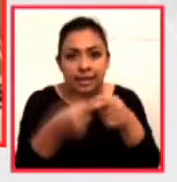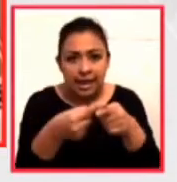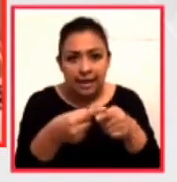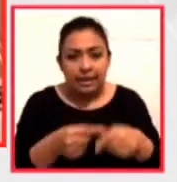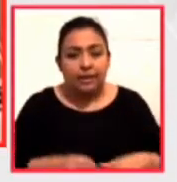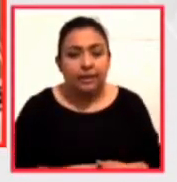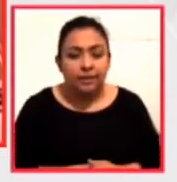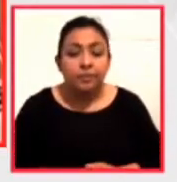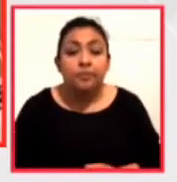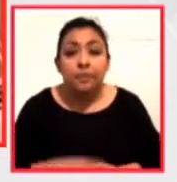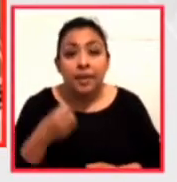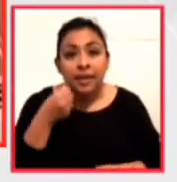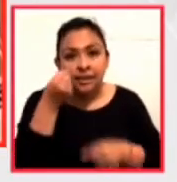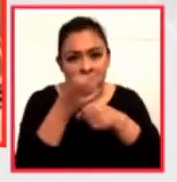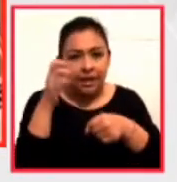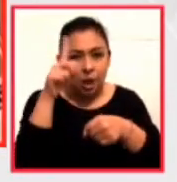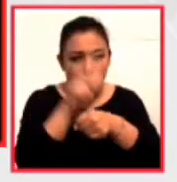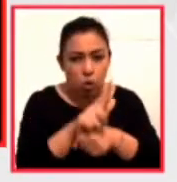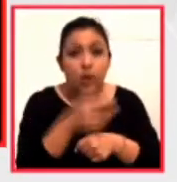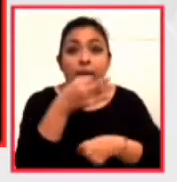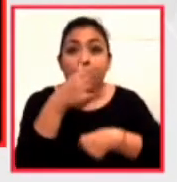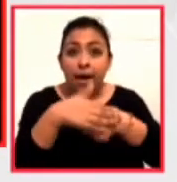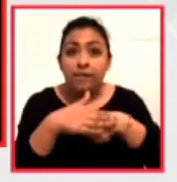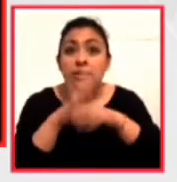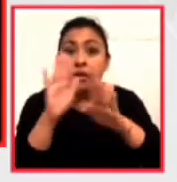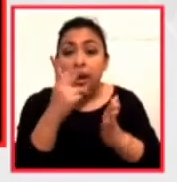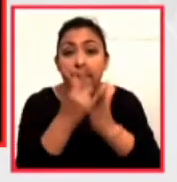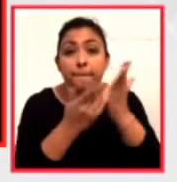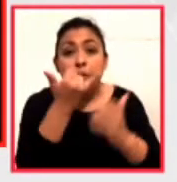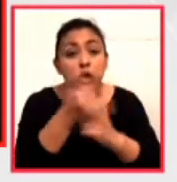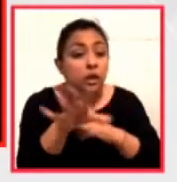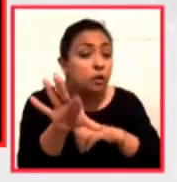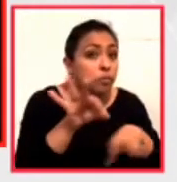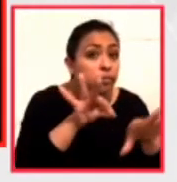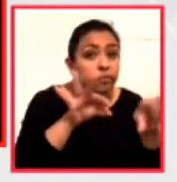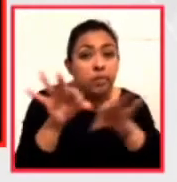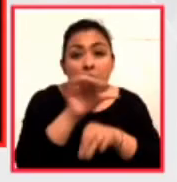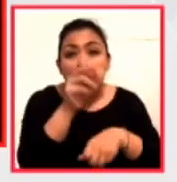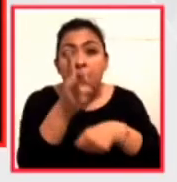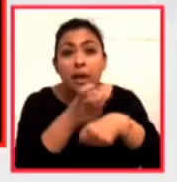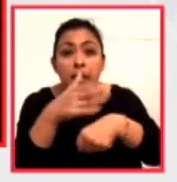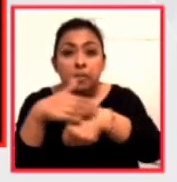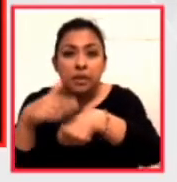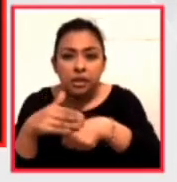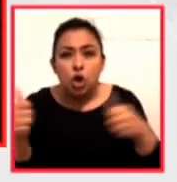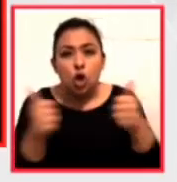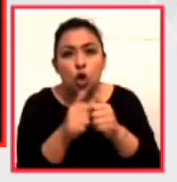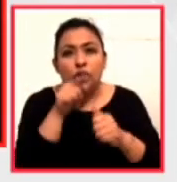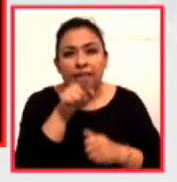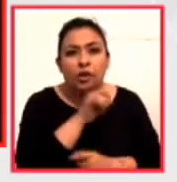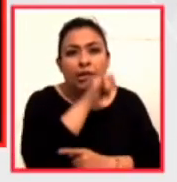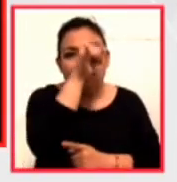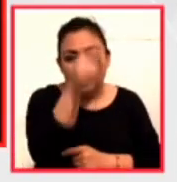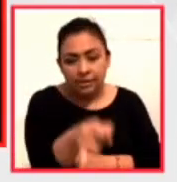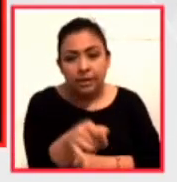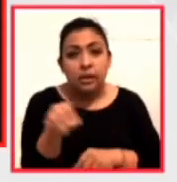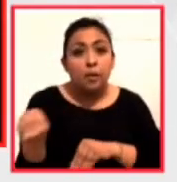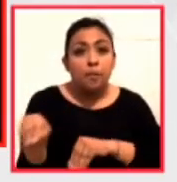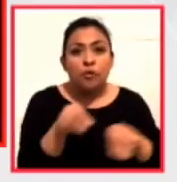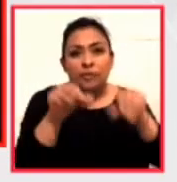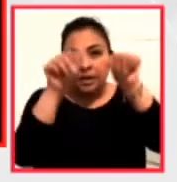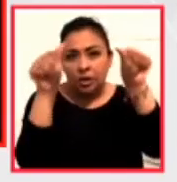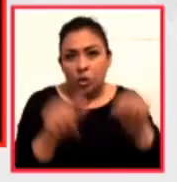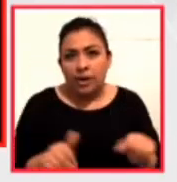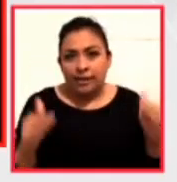La Secretaría de Cultura dio a conocer los proyectos seleccionados de la convocatoria Contigo a la Distancia Movimiento de Arte en